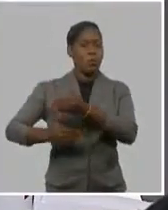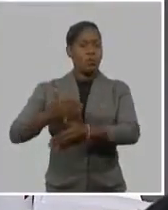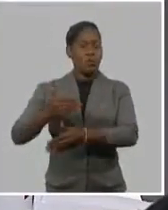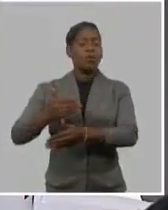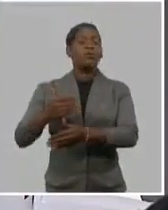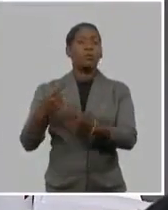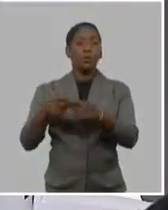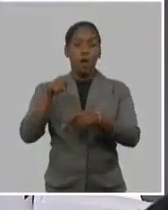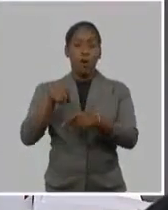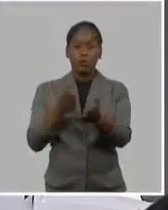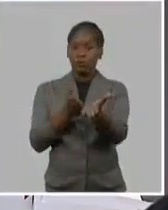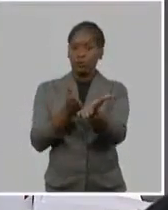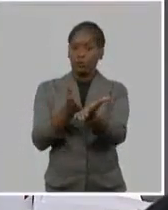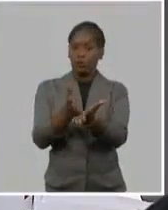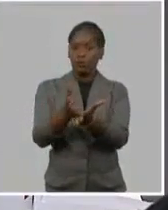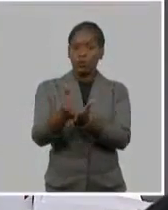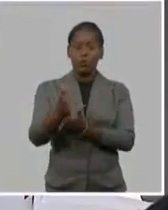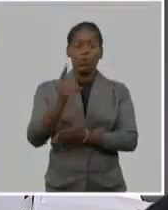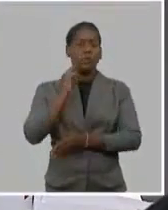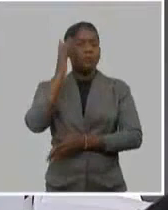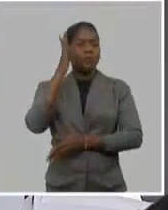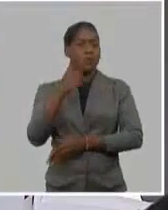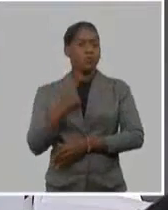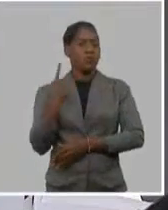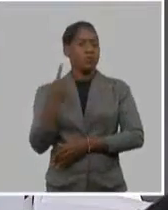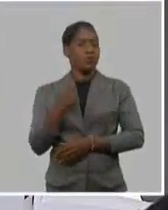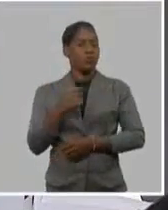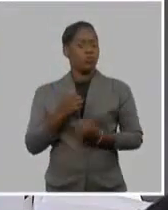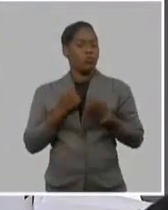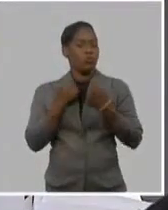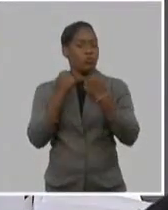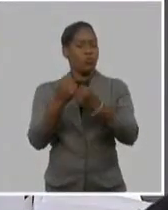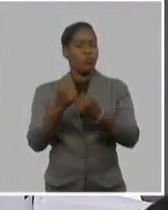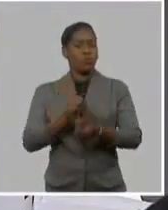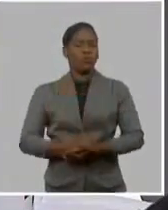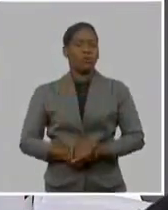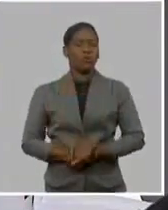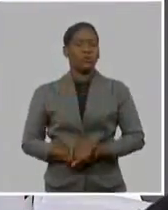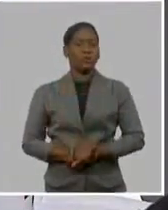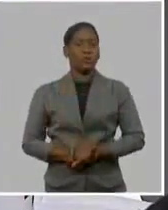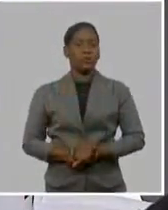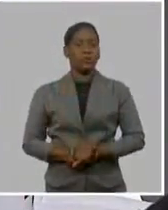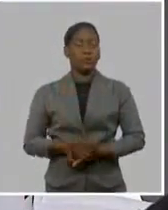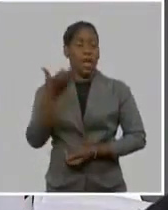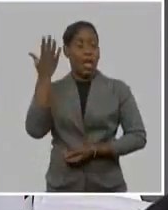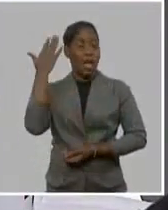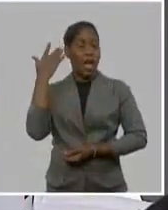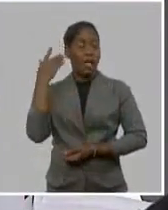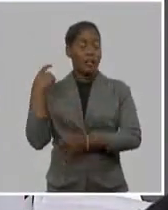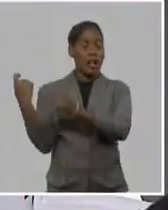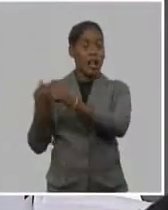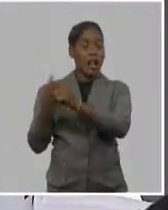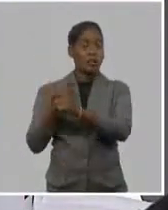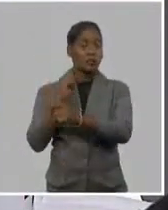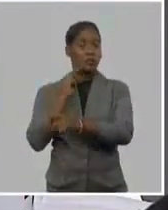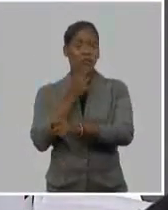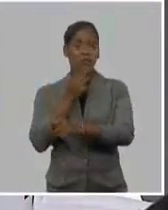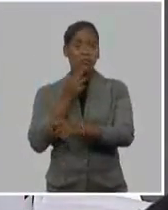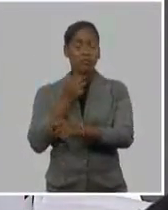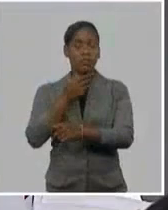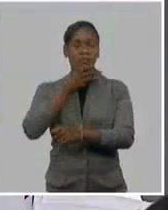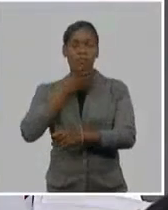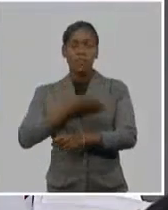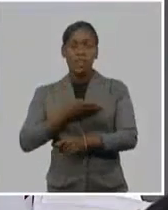llegó hasta aquí. Ellos lograron que los intentos imperiales de acabar con